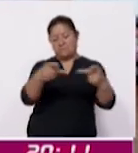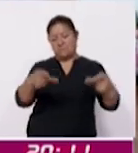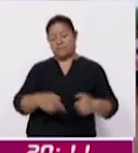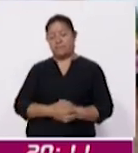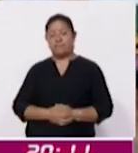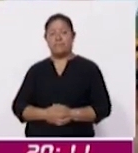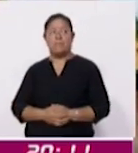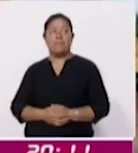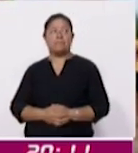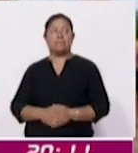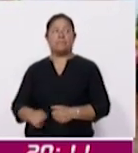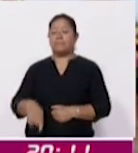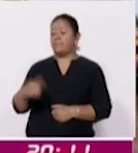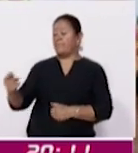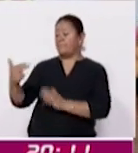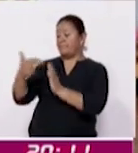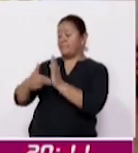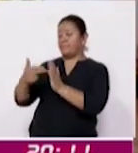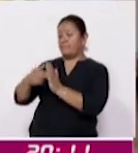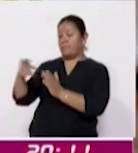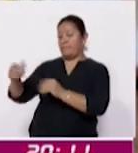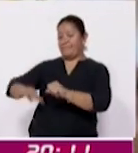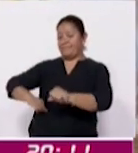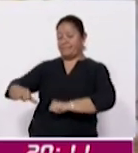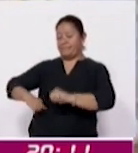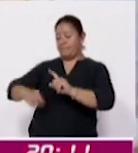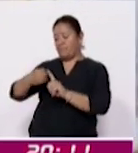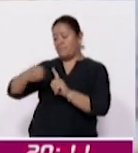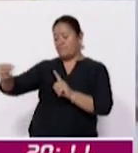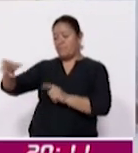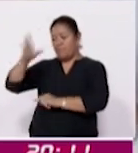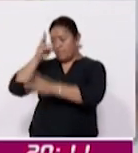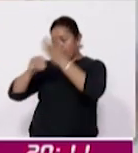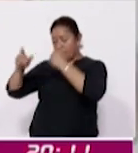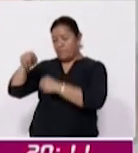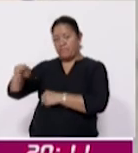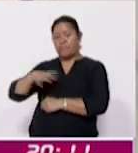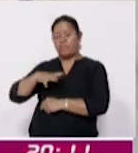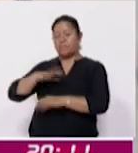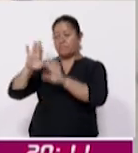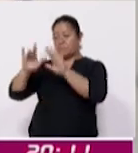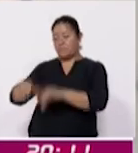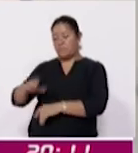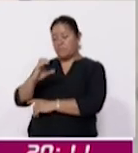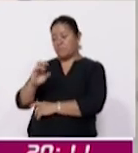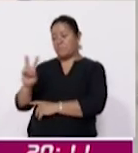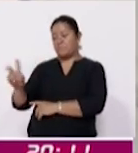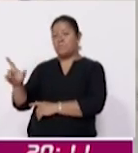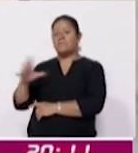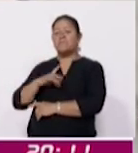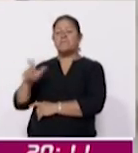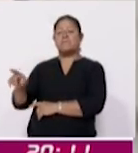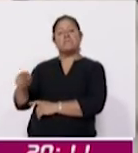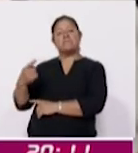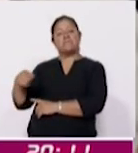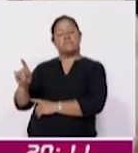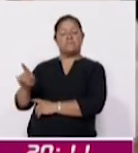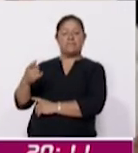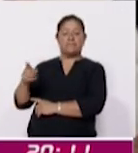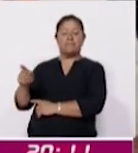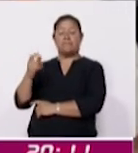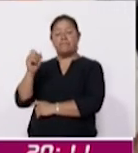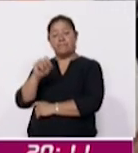Mientras que en el taller de producción de eventos aprendieron cómo estructurar una carta curricular de la industria musical y a su vez